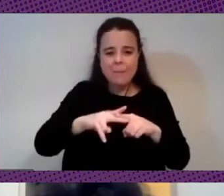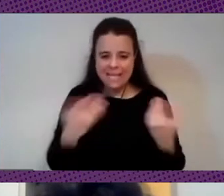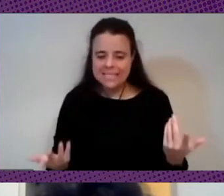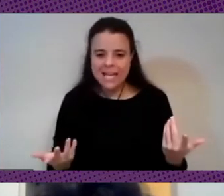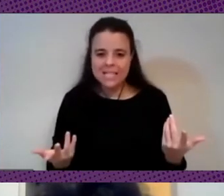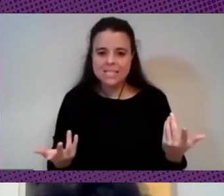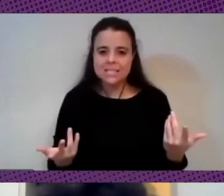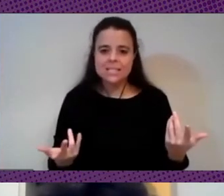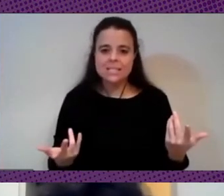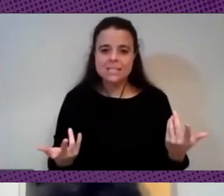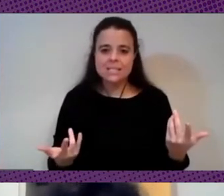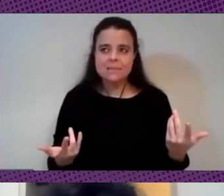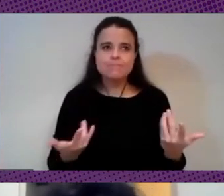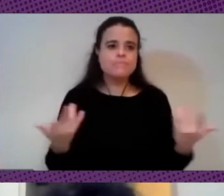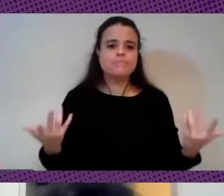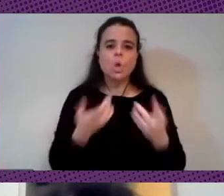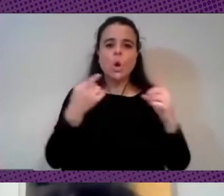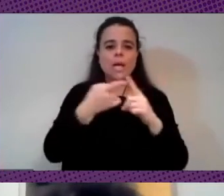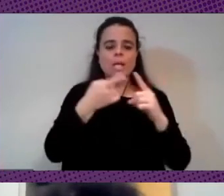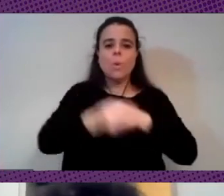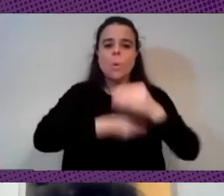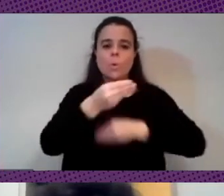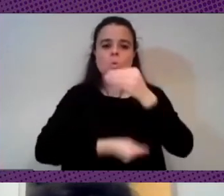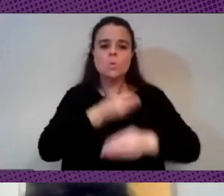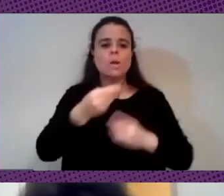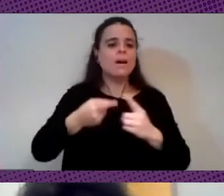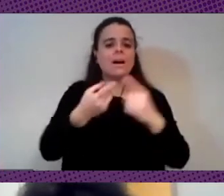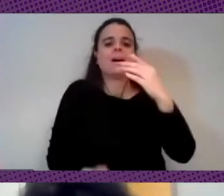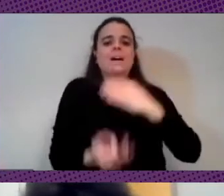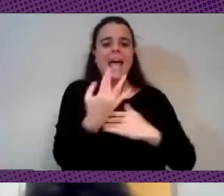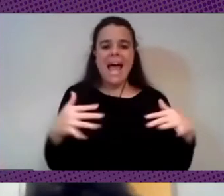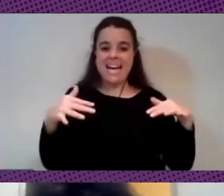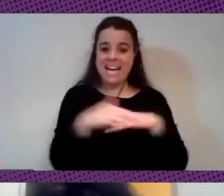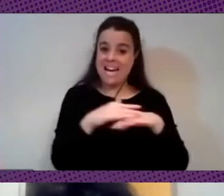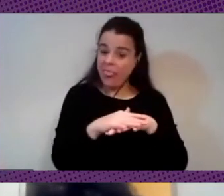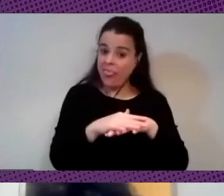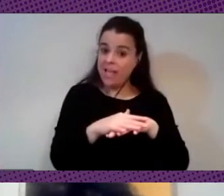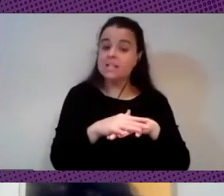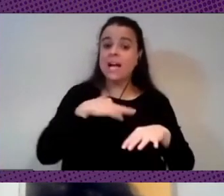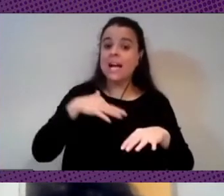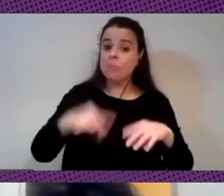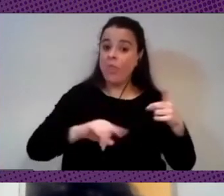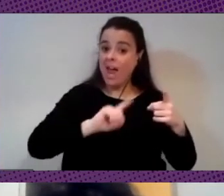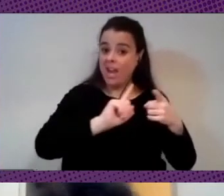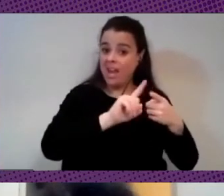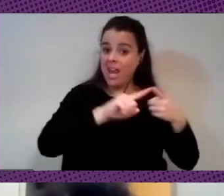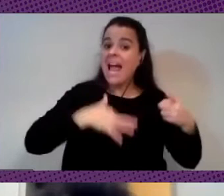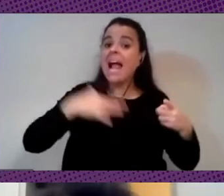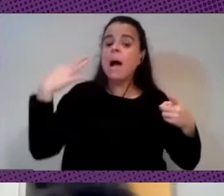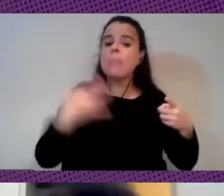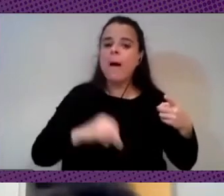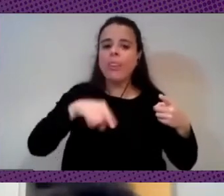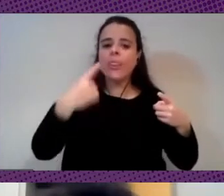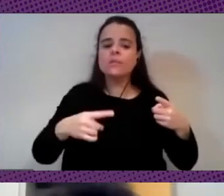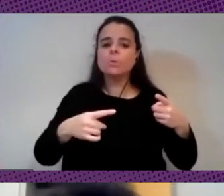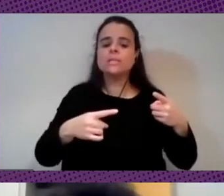para que se puedan utilizar para crear redes que sean capaces de monitorizar ver